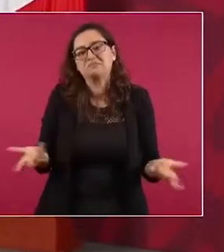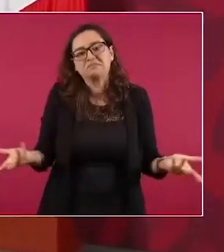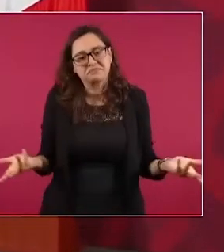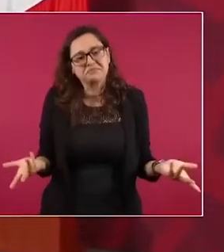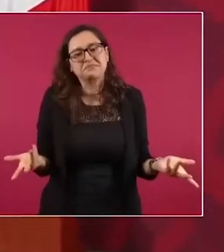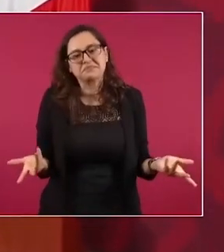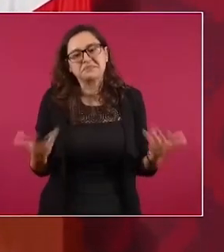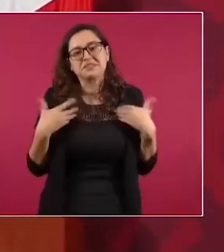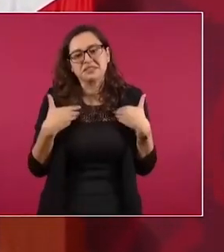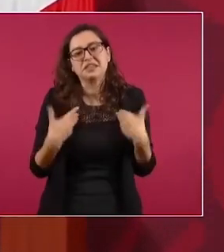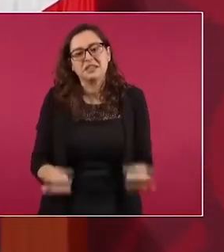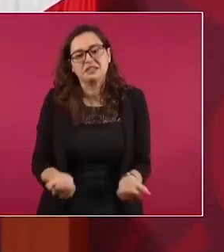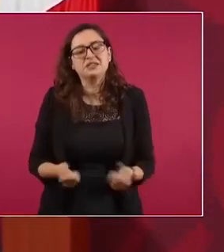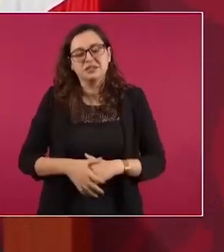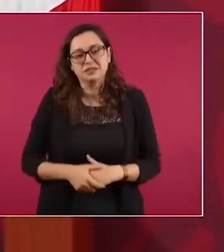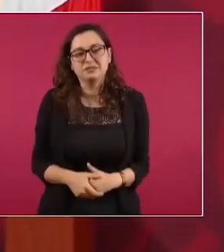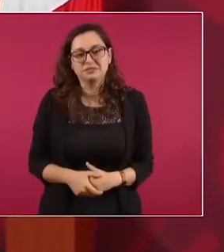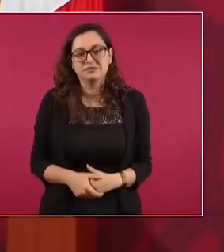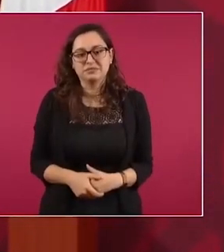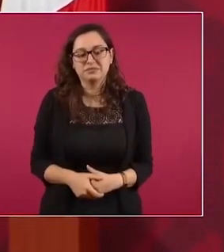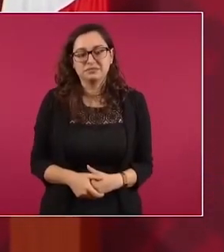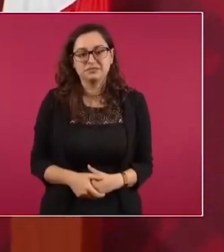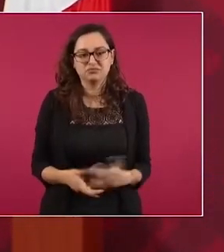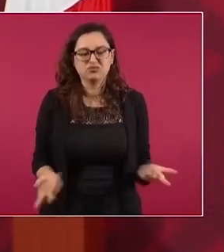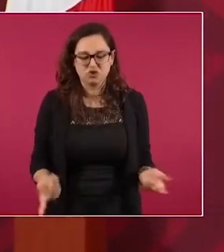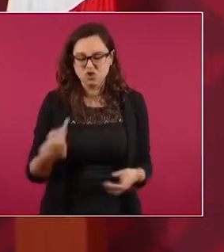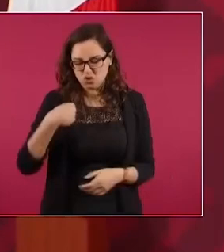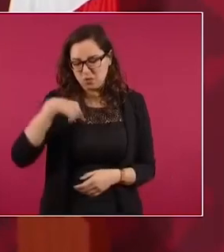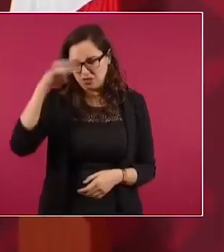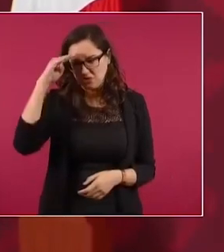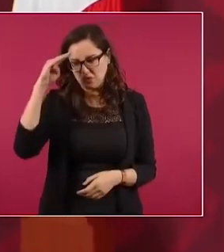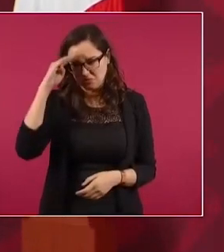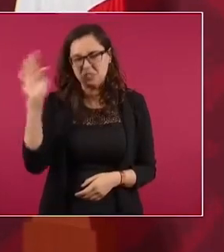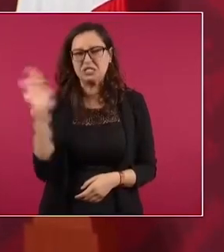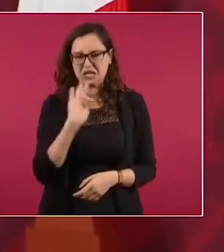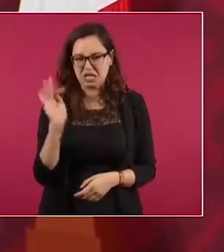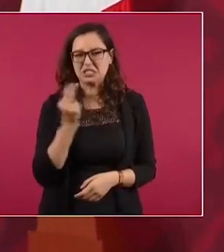Ya voy yo a empezar a ayudarles como asesor.